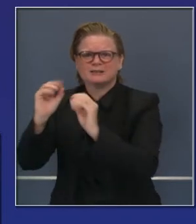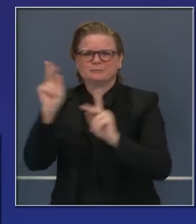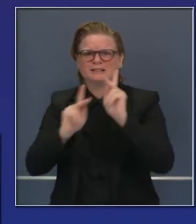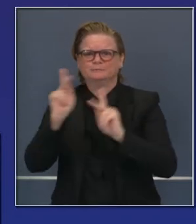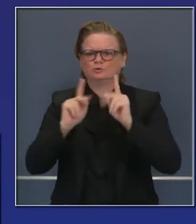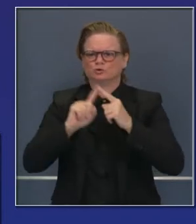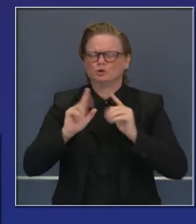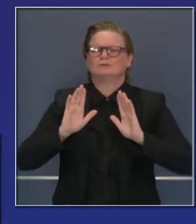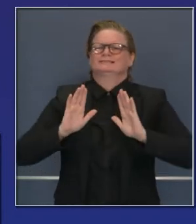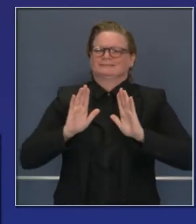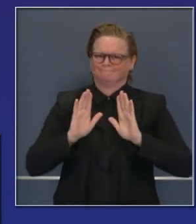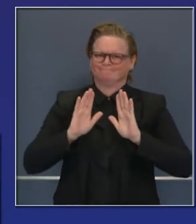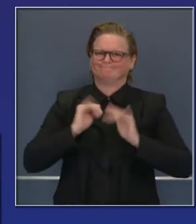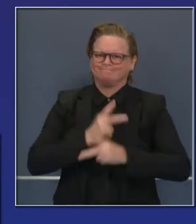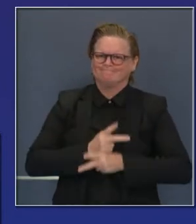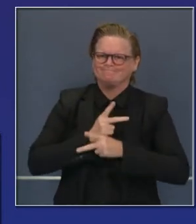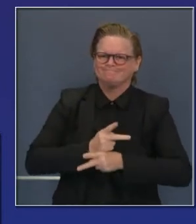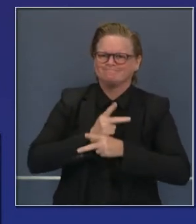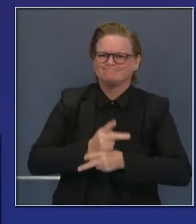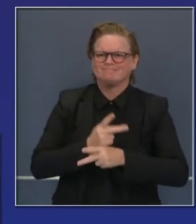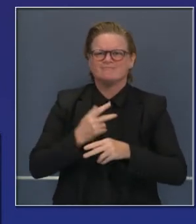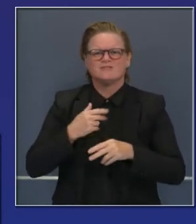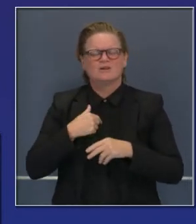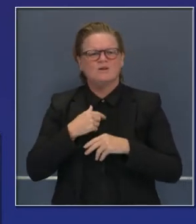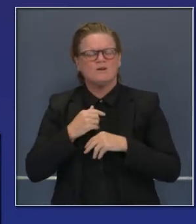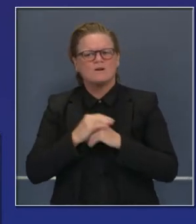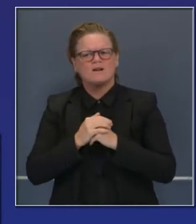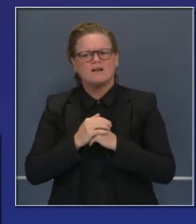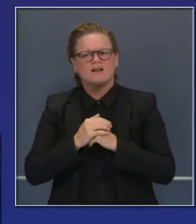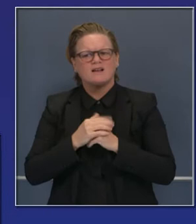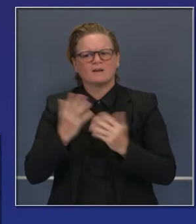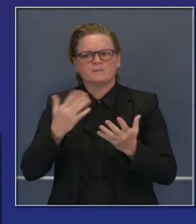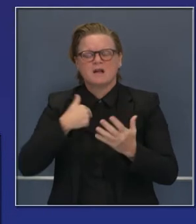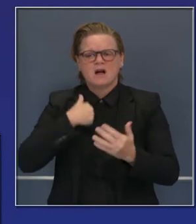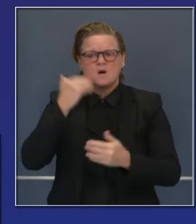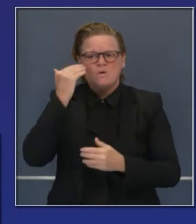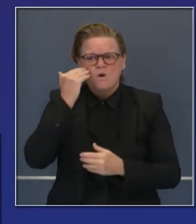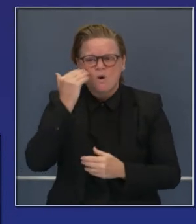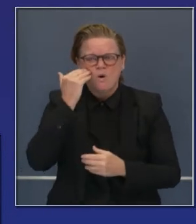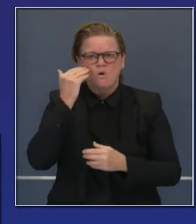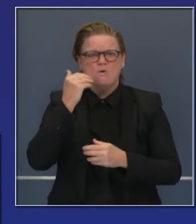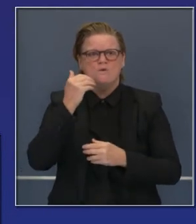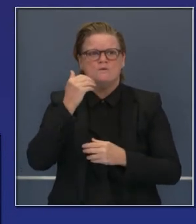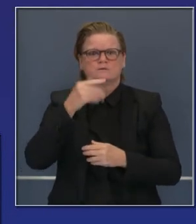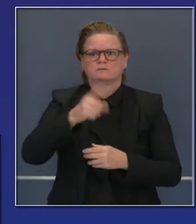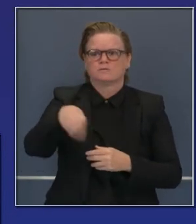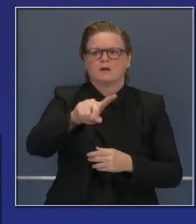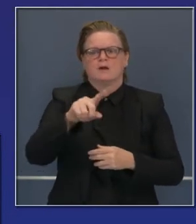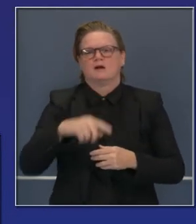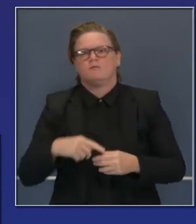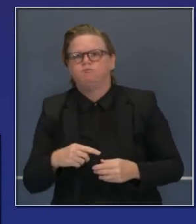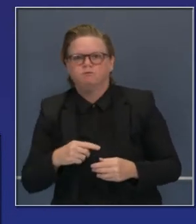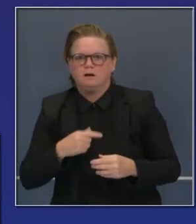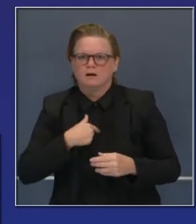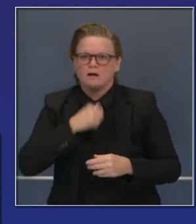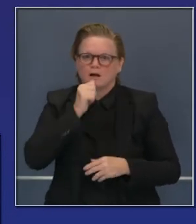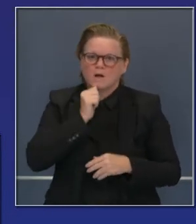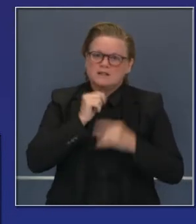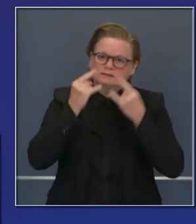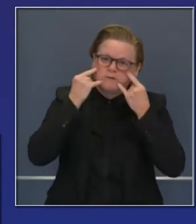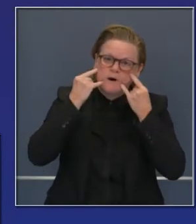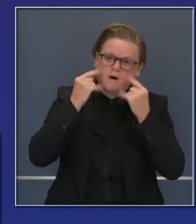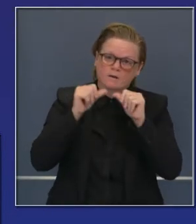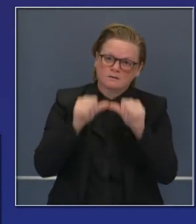tenga impacto. Y que funcione lo más pronto posible y que los californianos sepan que estamos